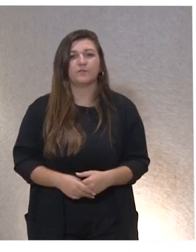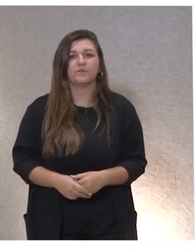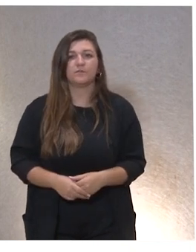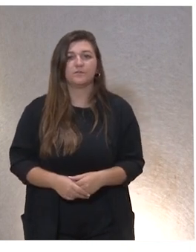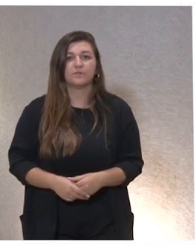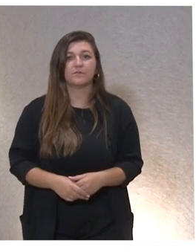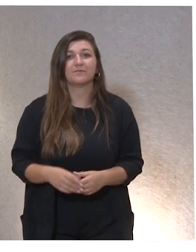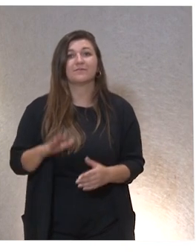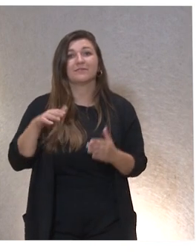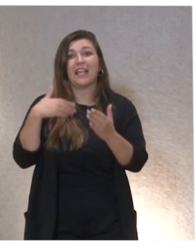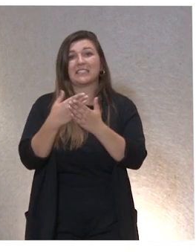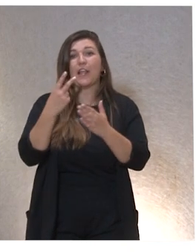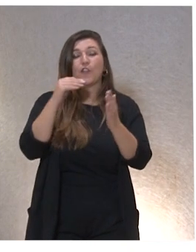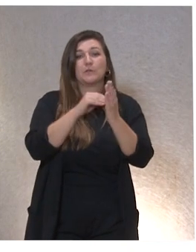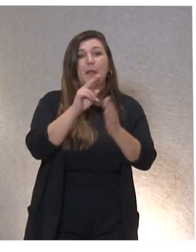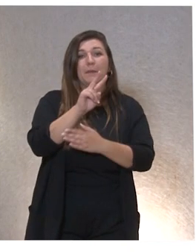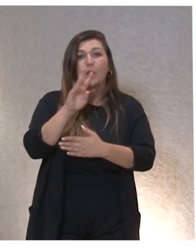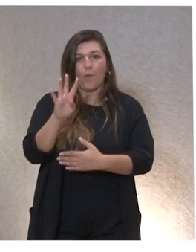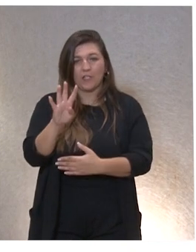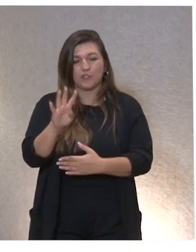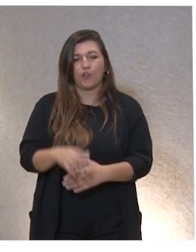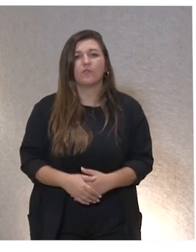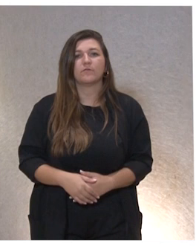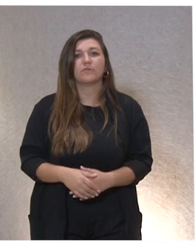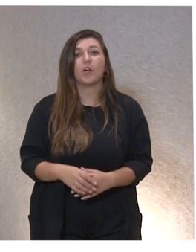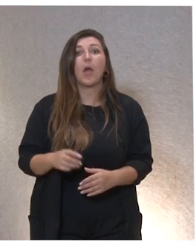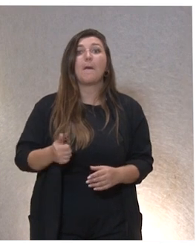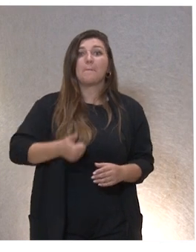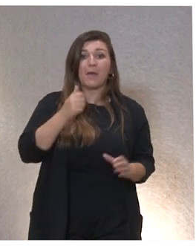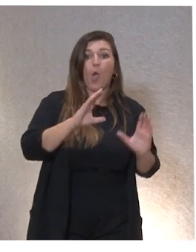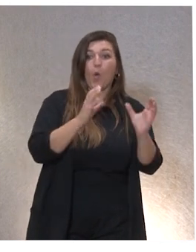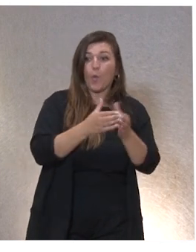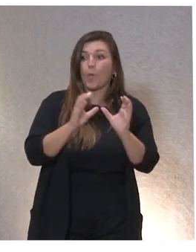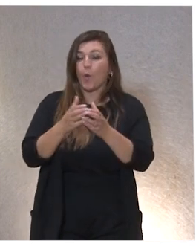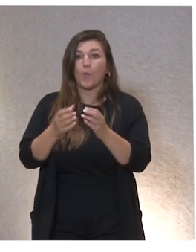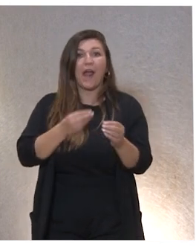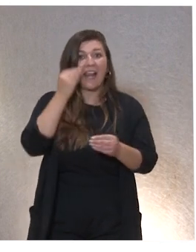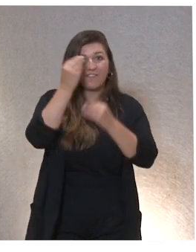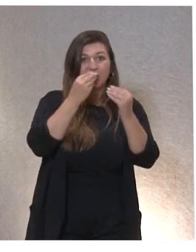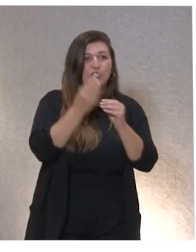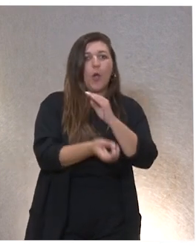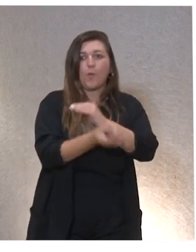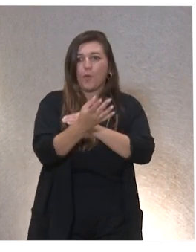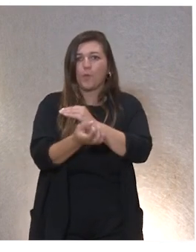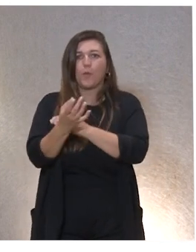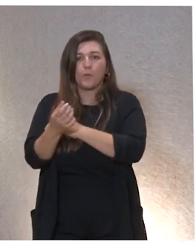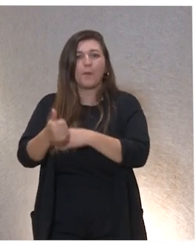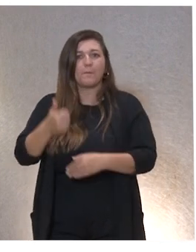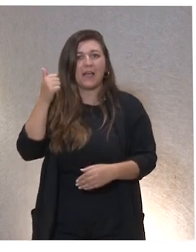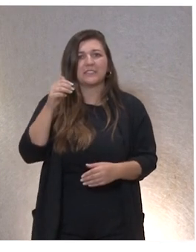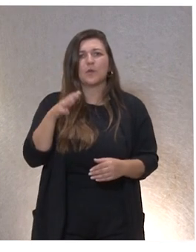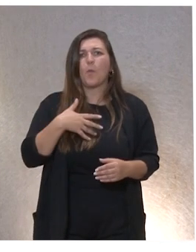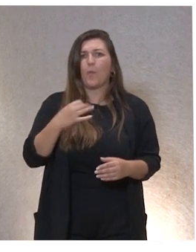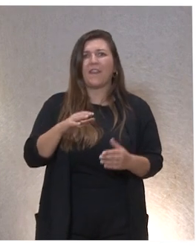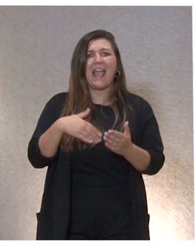Hasta el 2024. Se han creado más grupos de reflexión, ahora mismo hasta 40